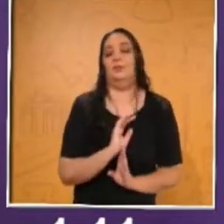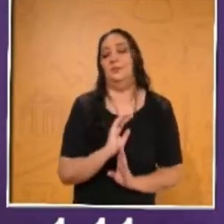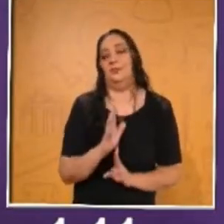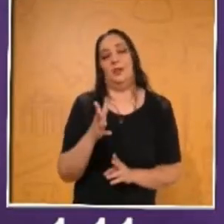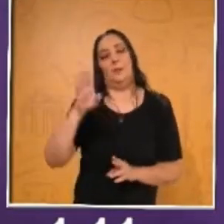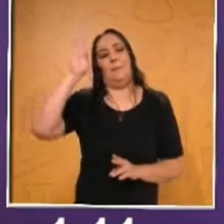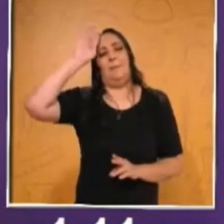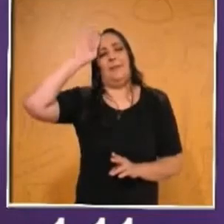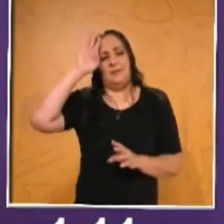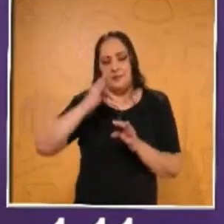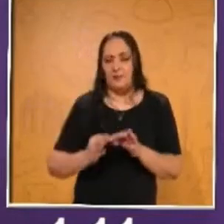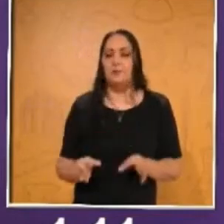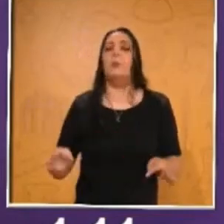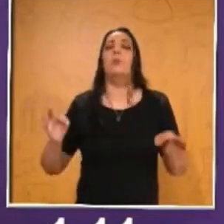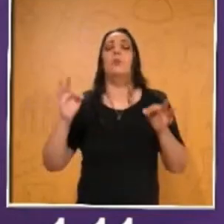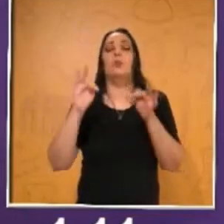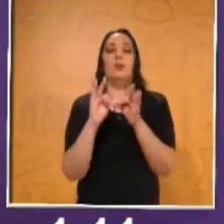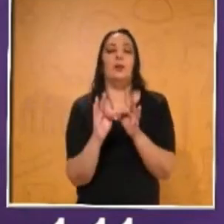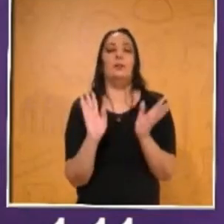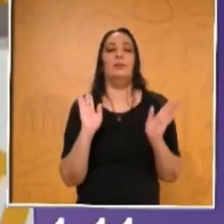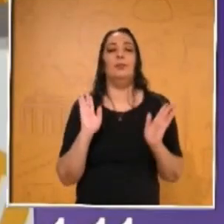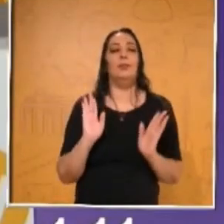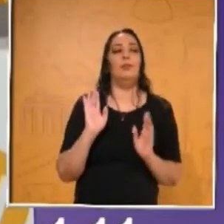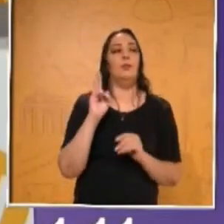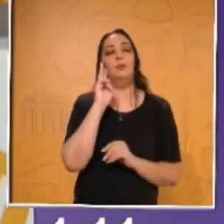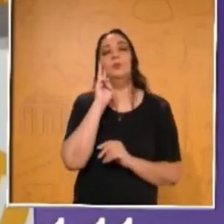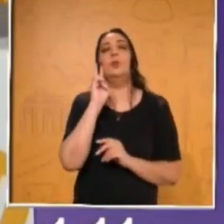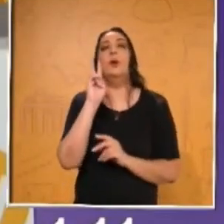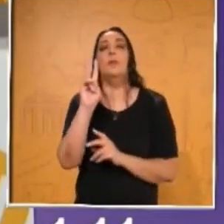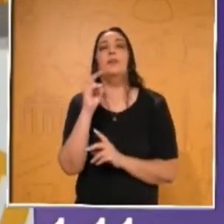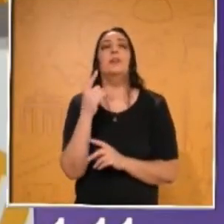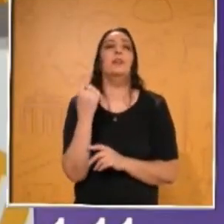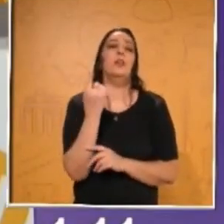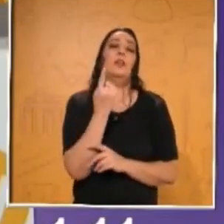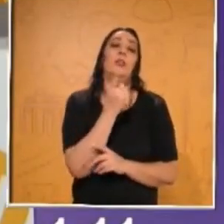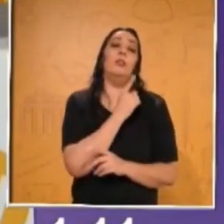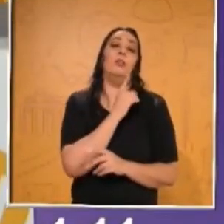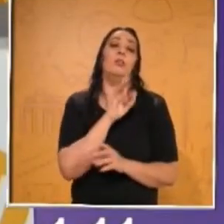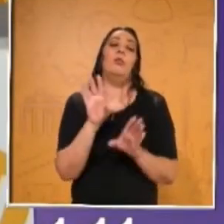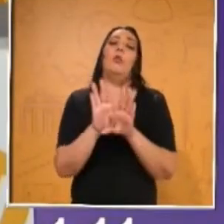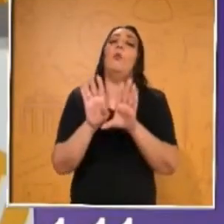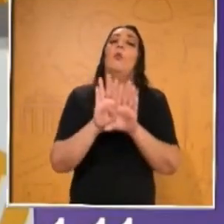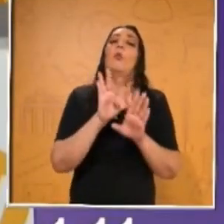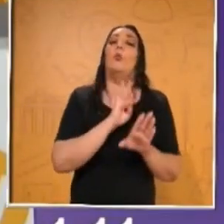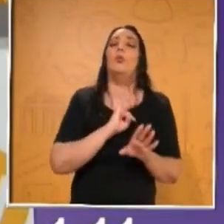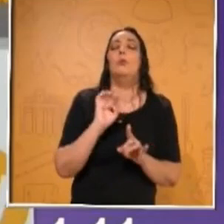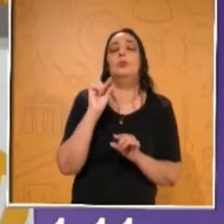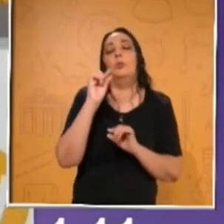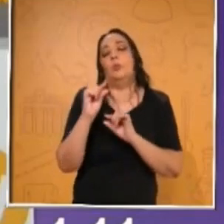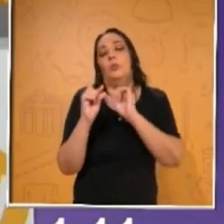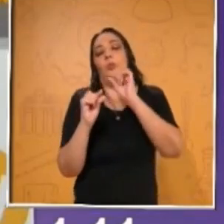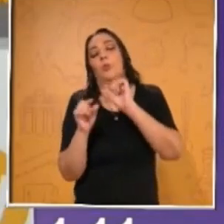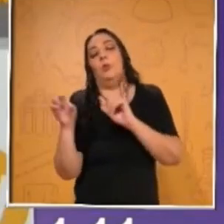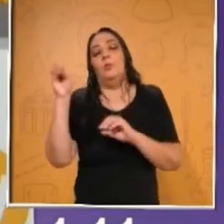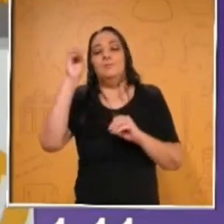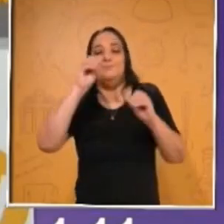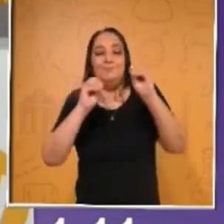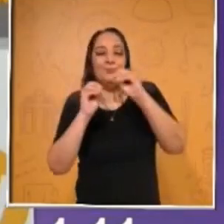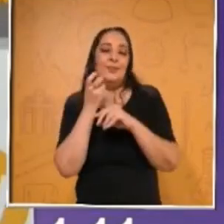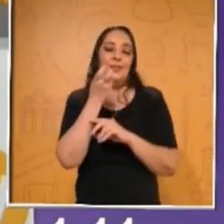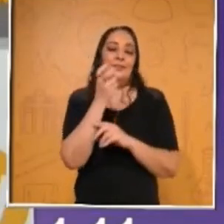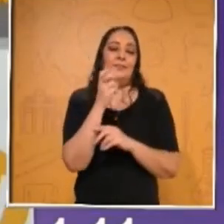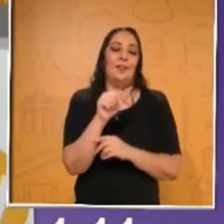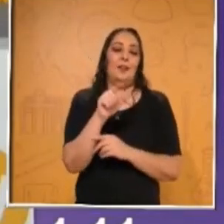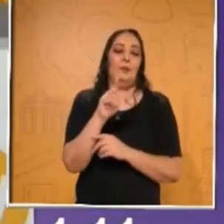consideran muy importantes. Vamos a pasar a la diapositiva para conocer cómo podemos ir poco a poquito armando este álbum.